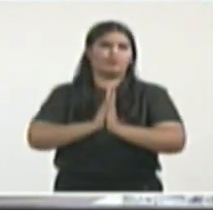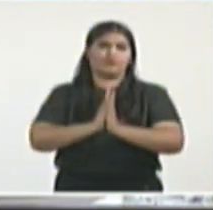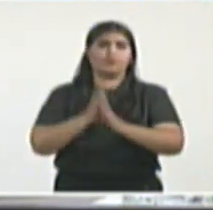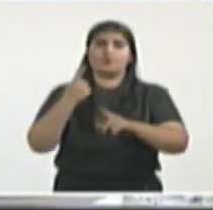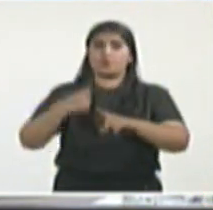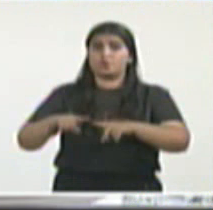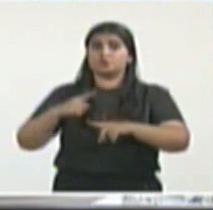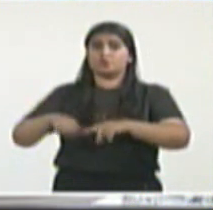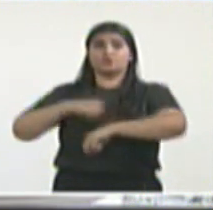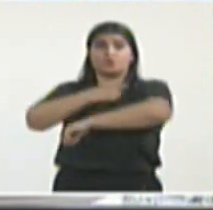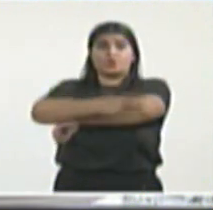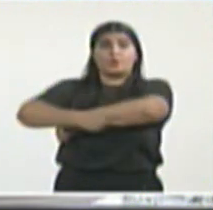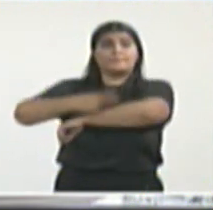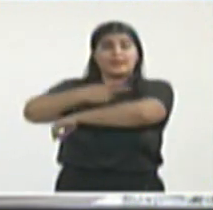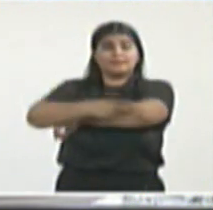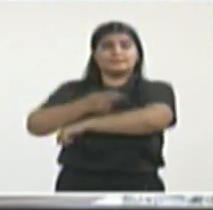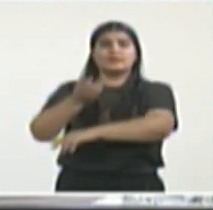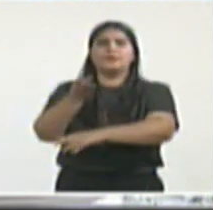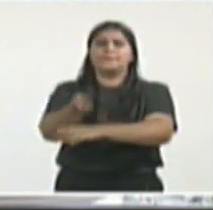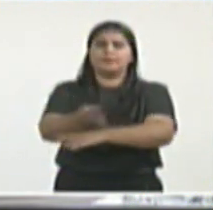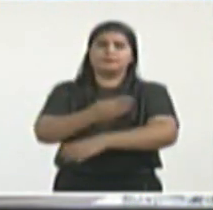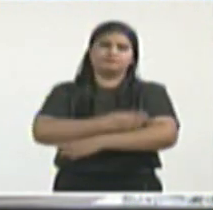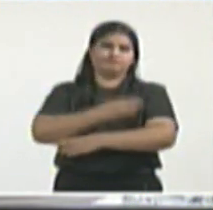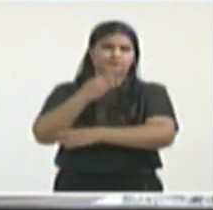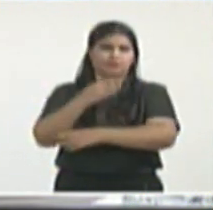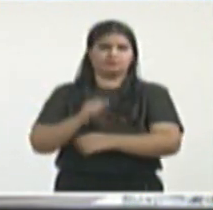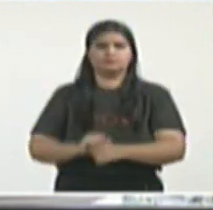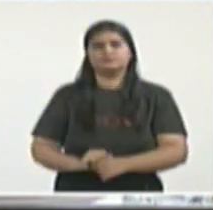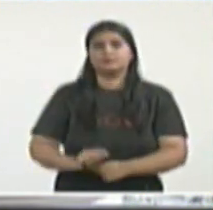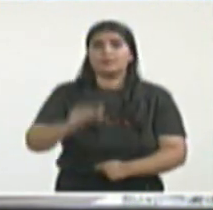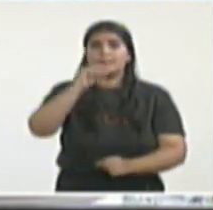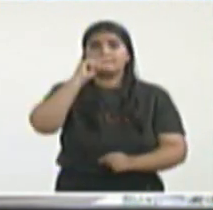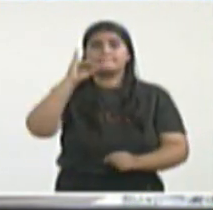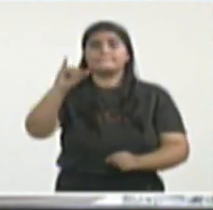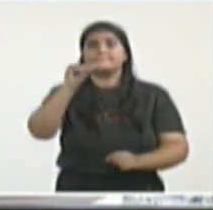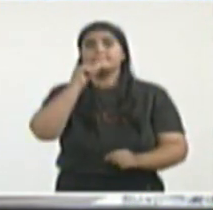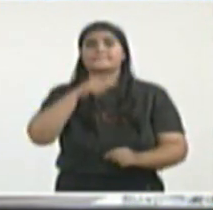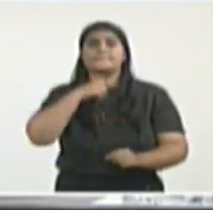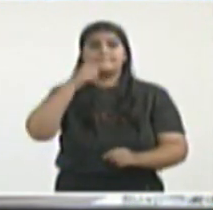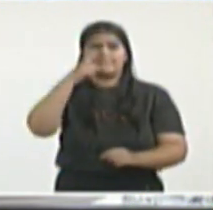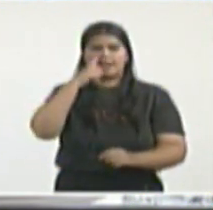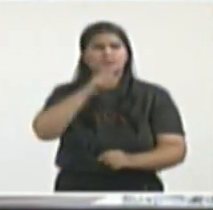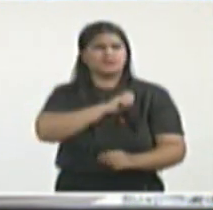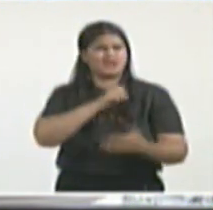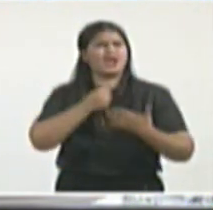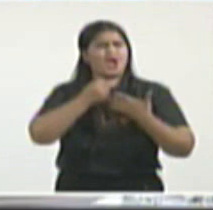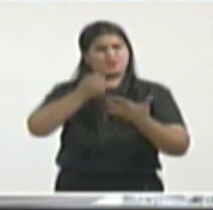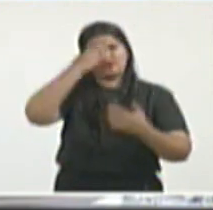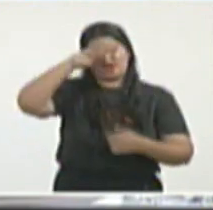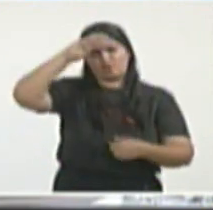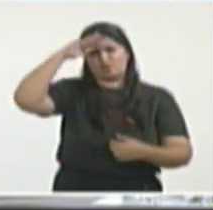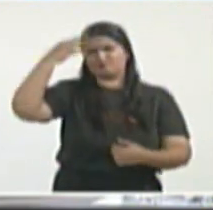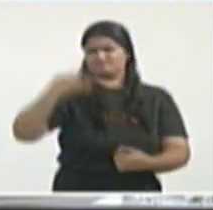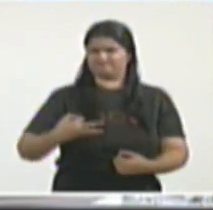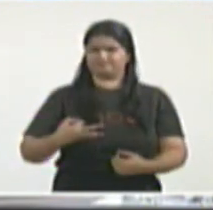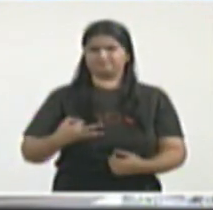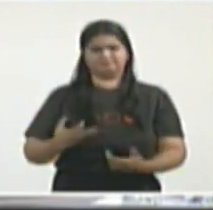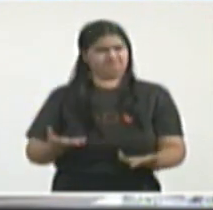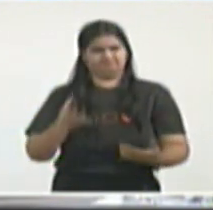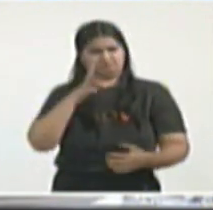es escuchar también a los ciudadanos estadounidenses y levantar el bloqueo a Cuba, levantar las